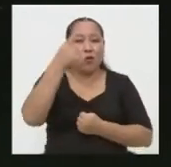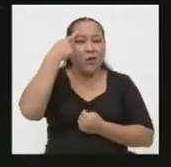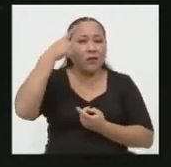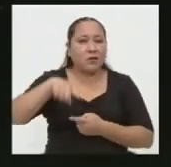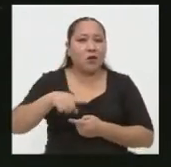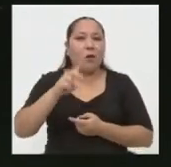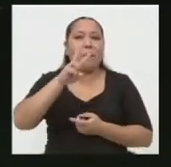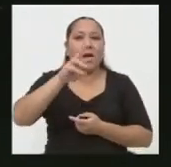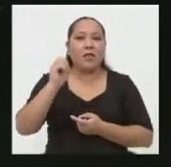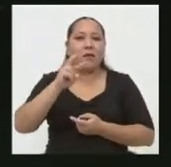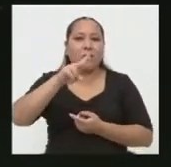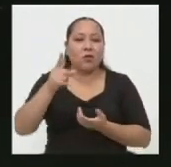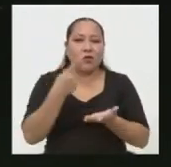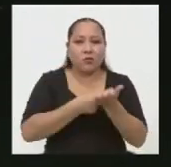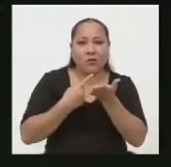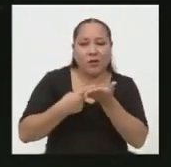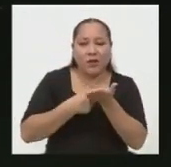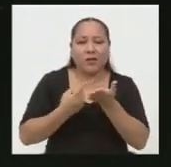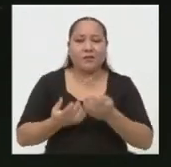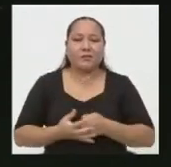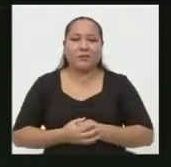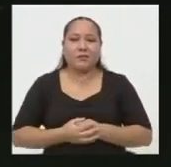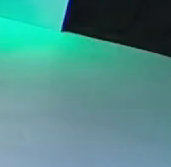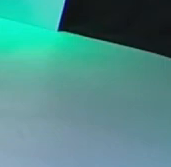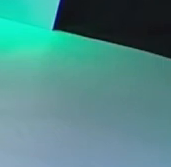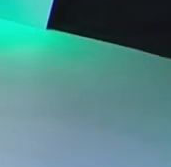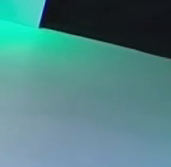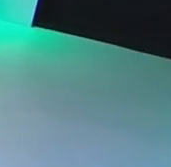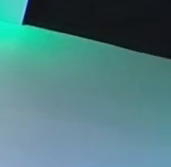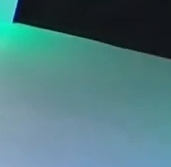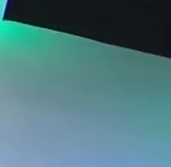Decisión 2021. El debate. Permiso.